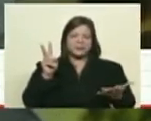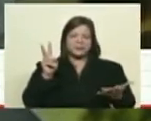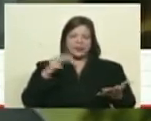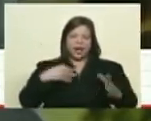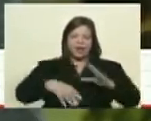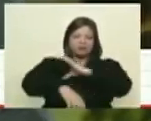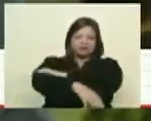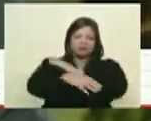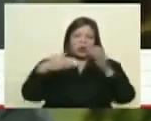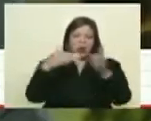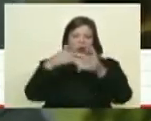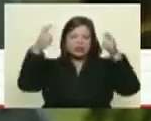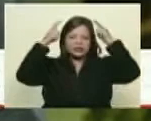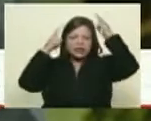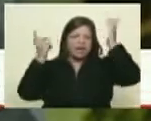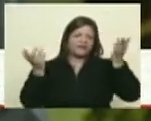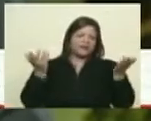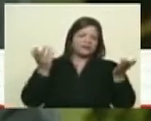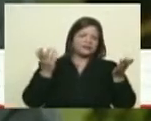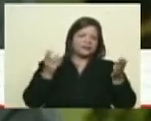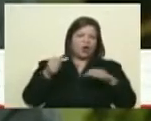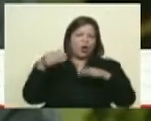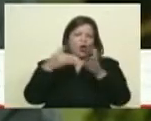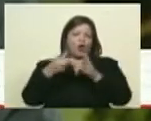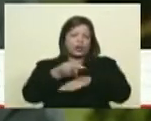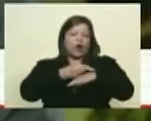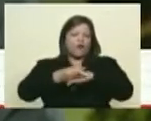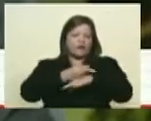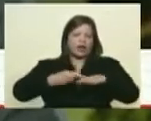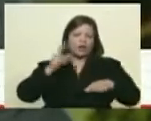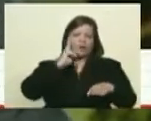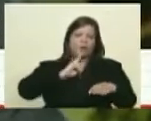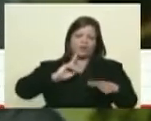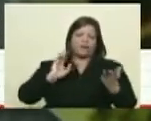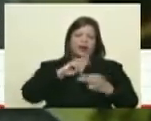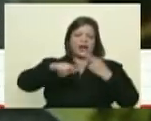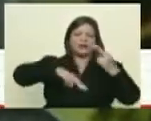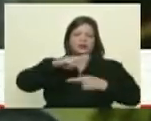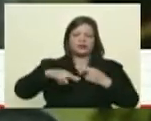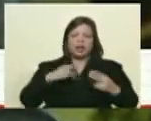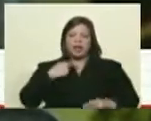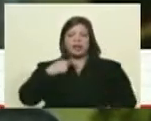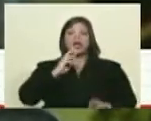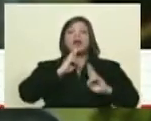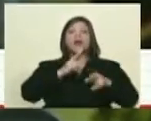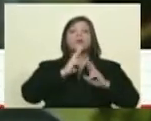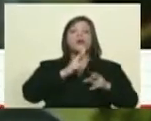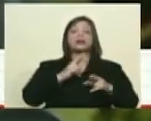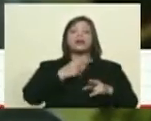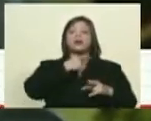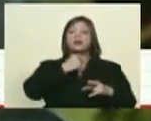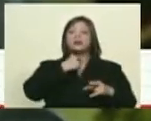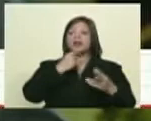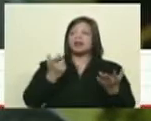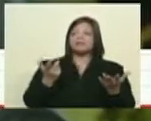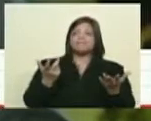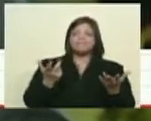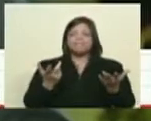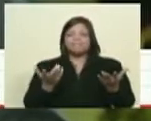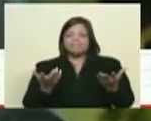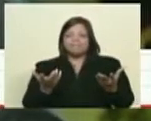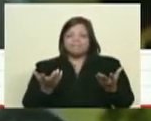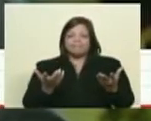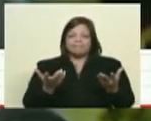antichavista o crítica del gobierno bolivariano y digamos ella esperaba respuestas mucho más digamos